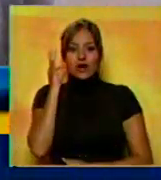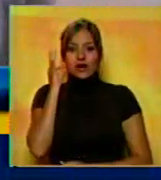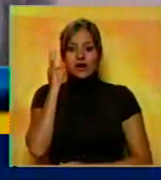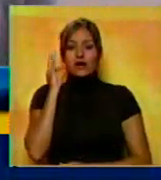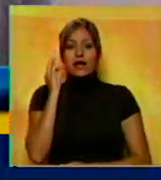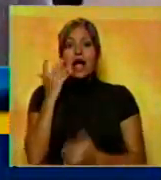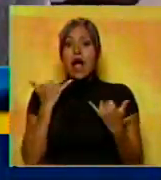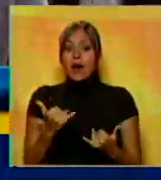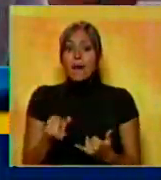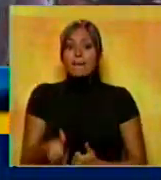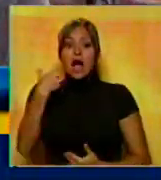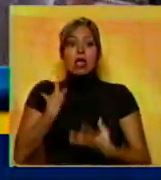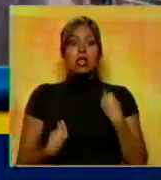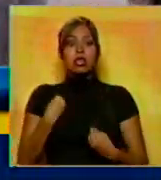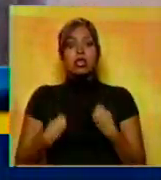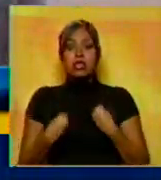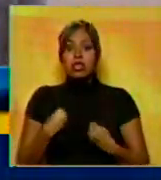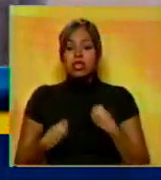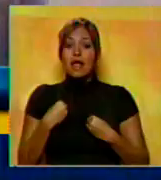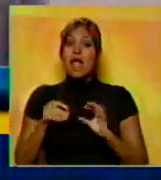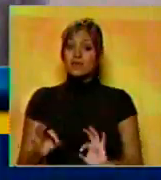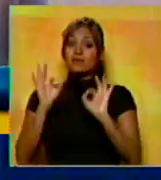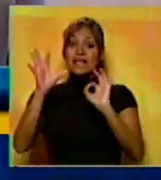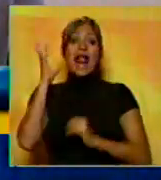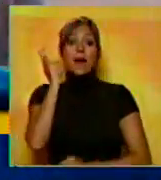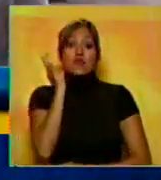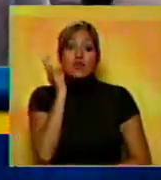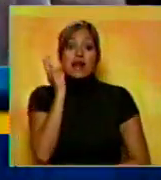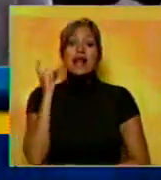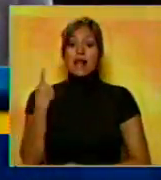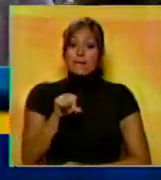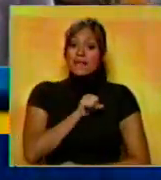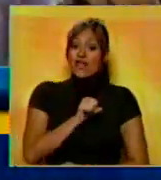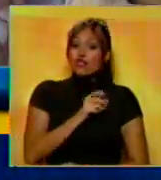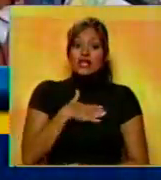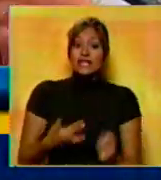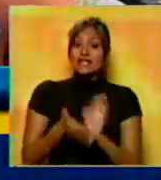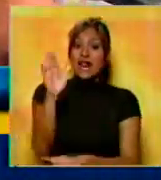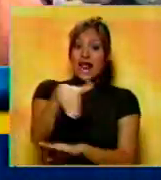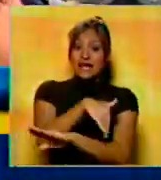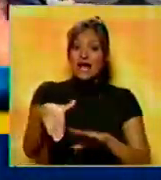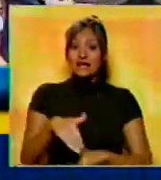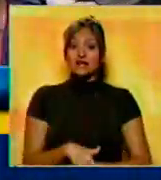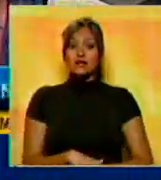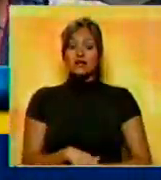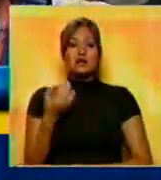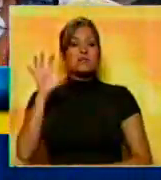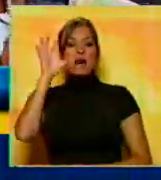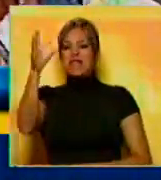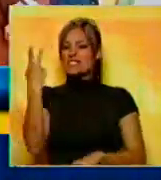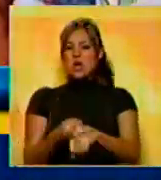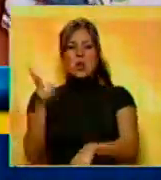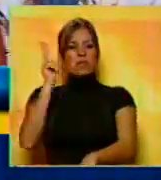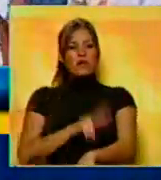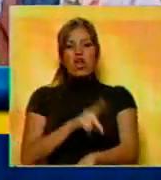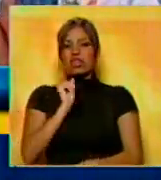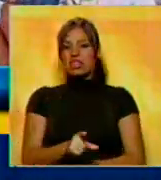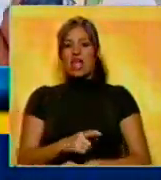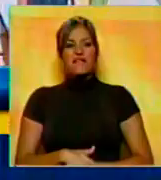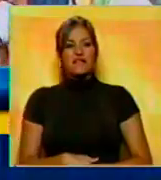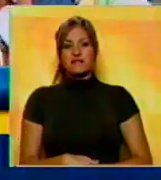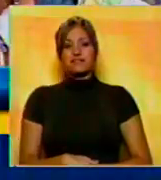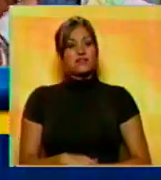ha generado más angustia, especialmente en las mujeres quienes temen salir a las calles. Yo creo que ya el país llegó a lo último que tenía que llegar.